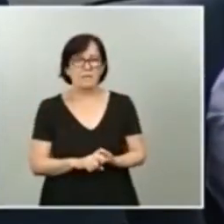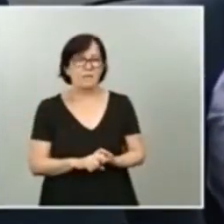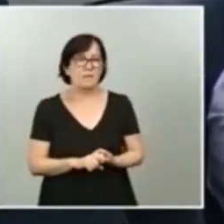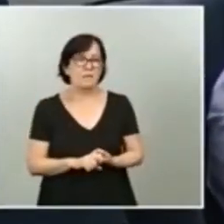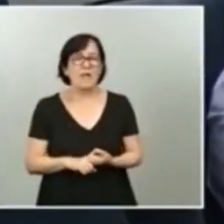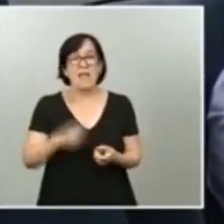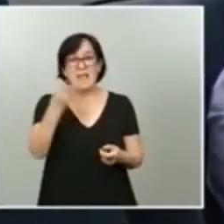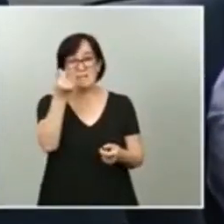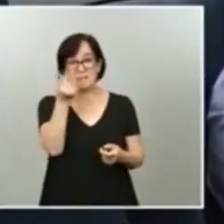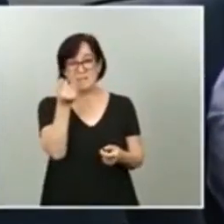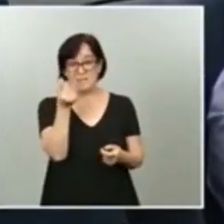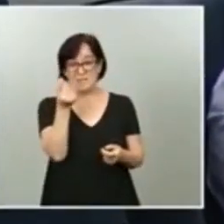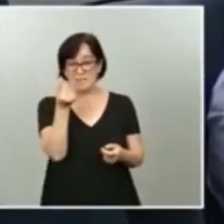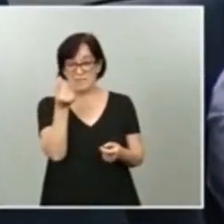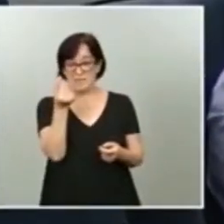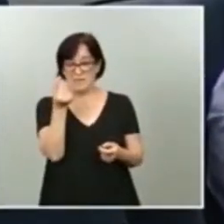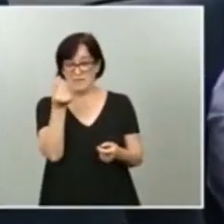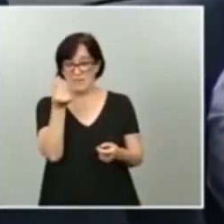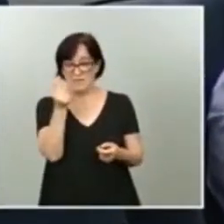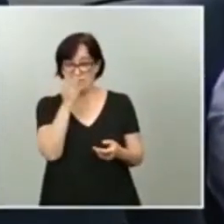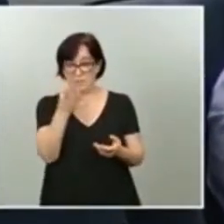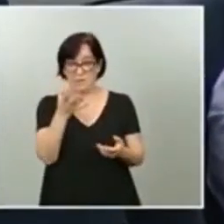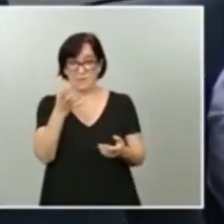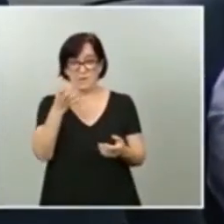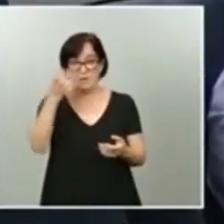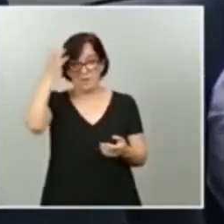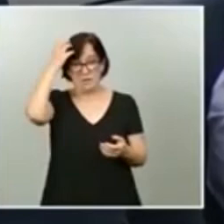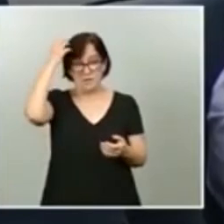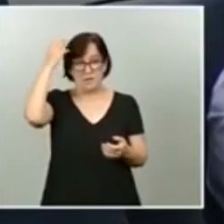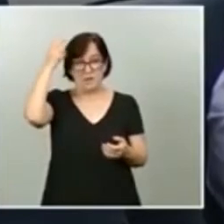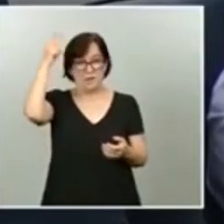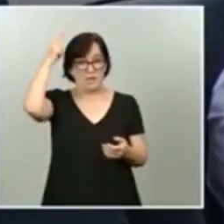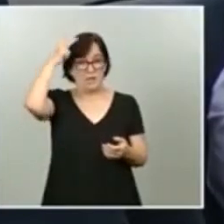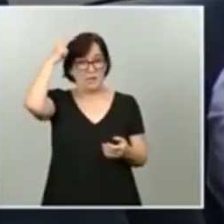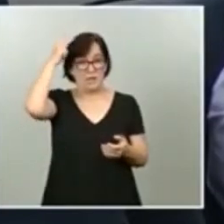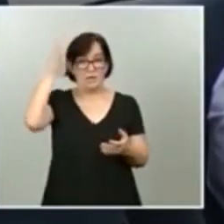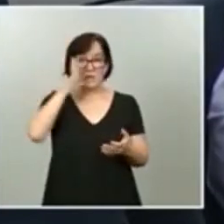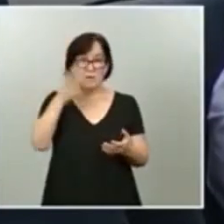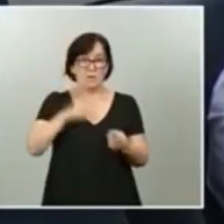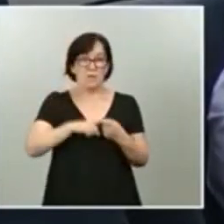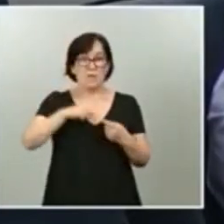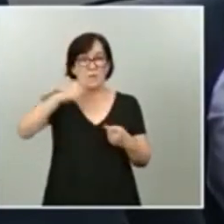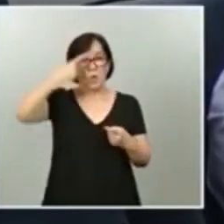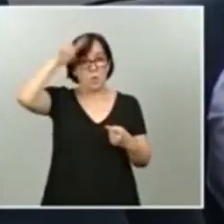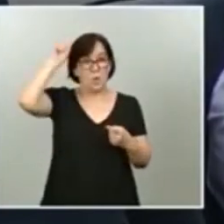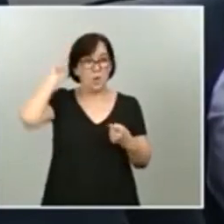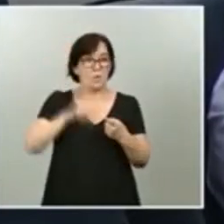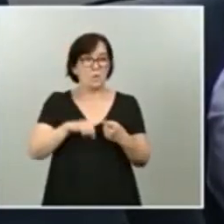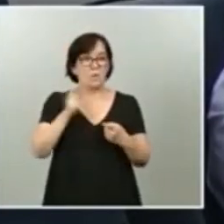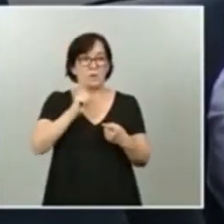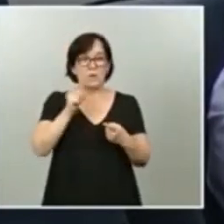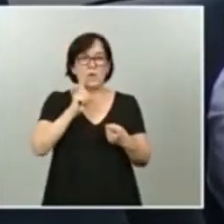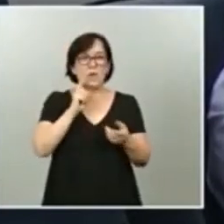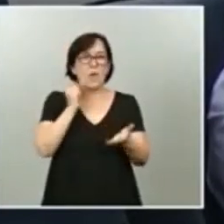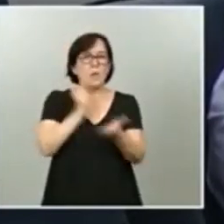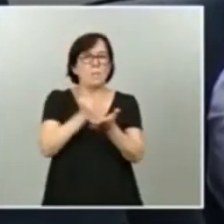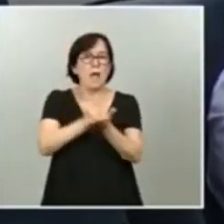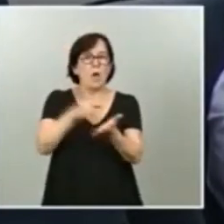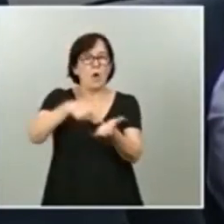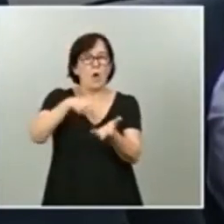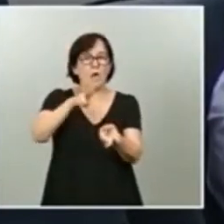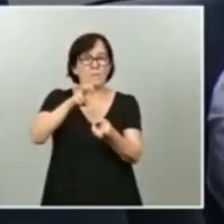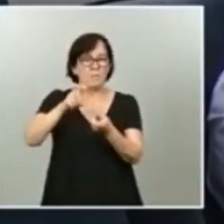recibido por el monarcao saudí por parte de Juan Carlos I no se pagó impuestos por ello. Quería una